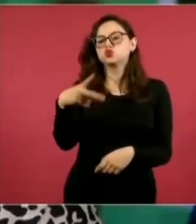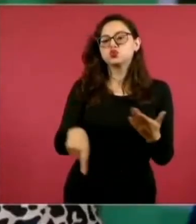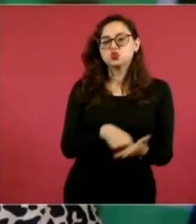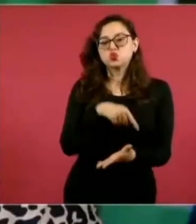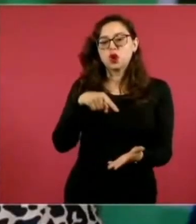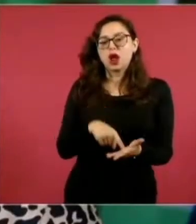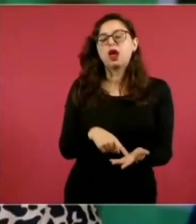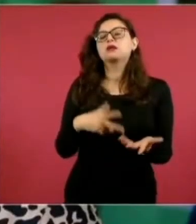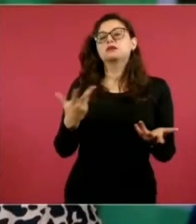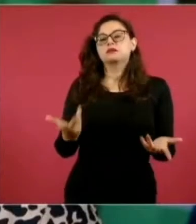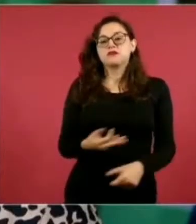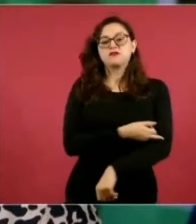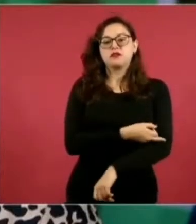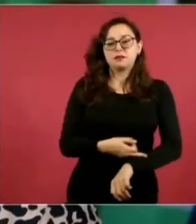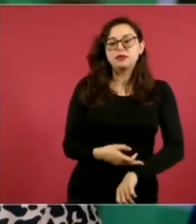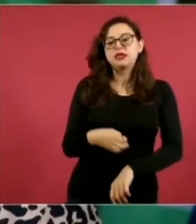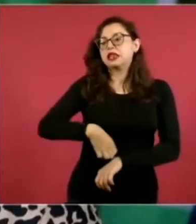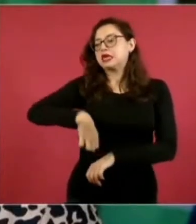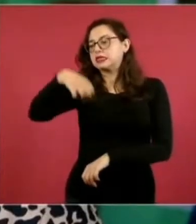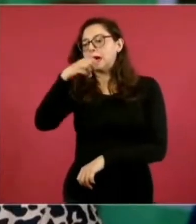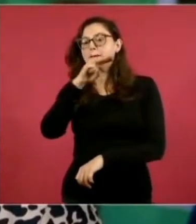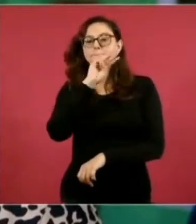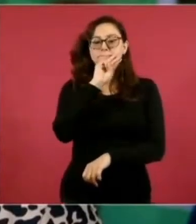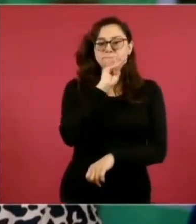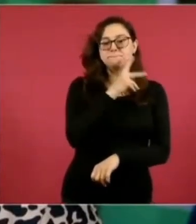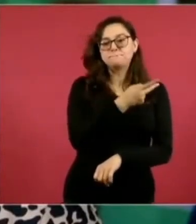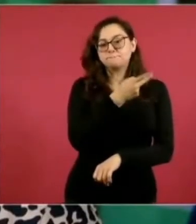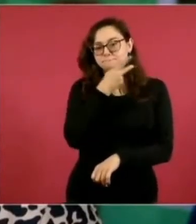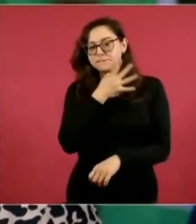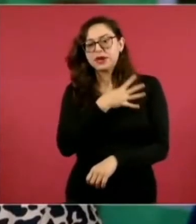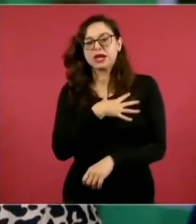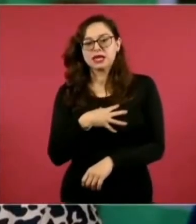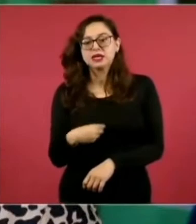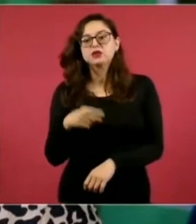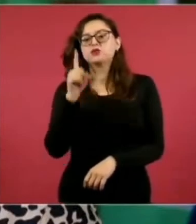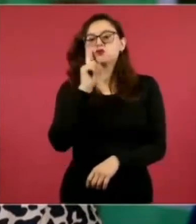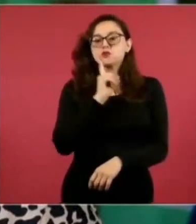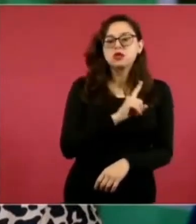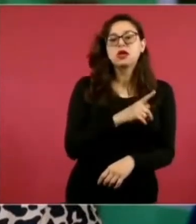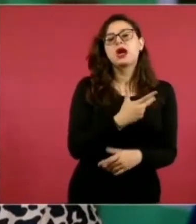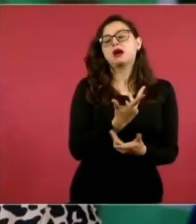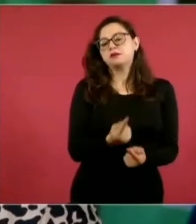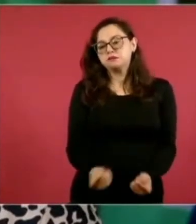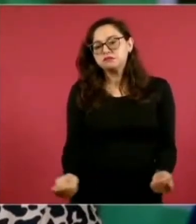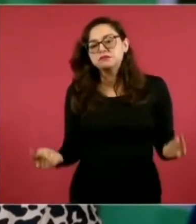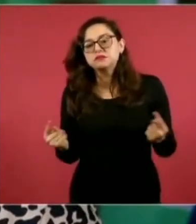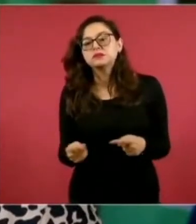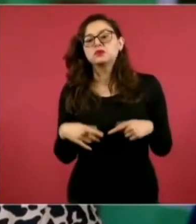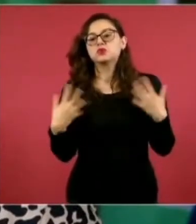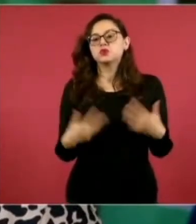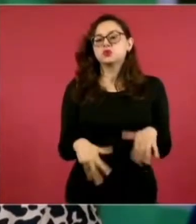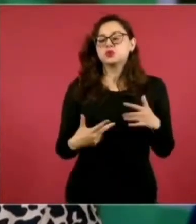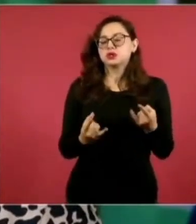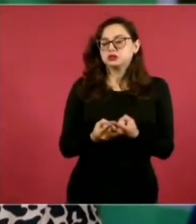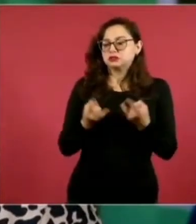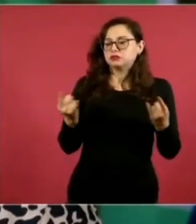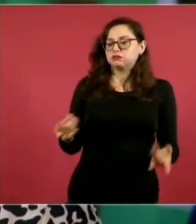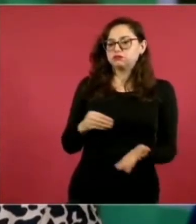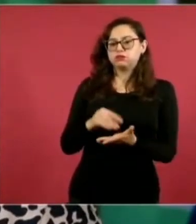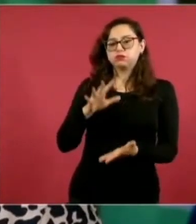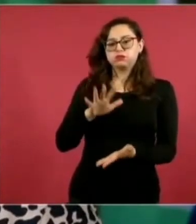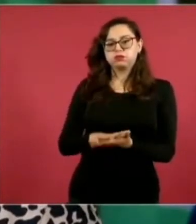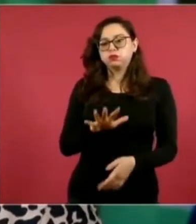familias, son adultos mayores, son madres, son padres, son hijas, son hijos. Es un logro histórico social, una